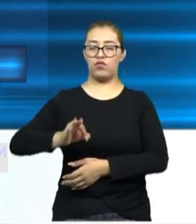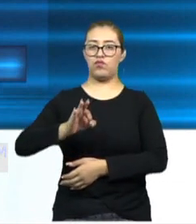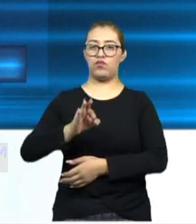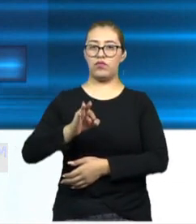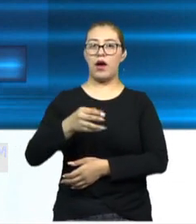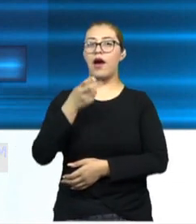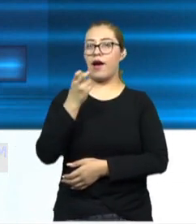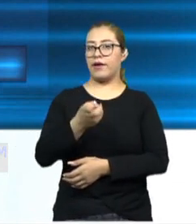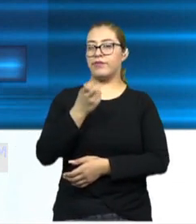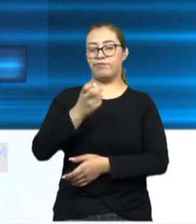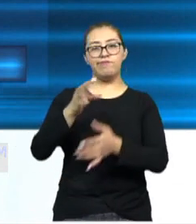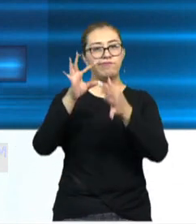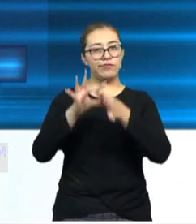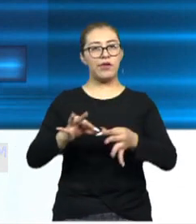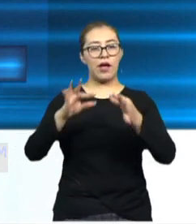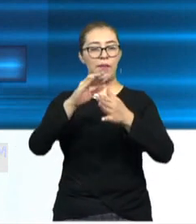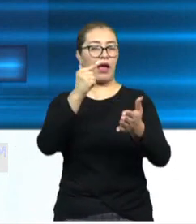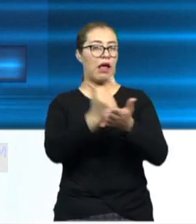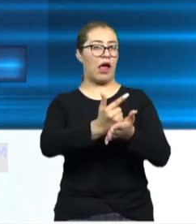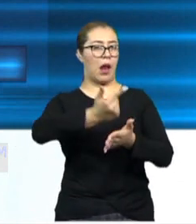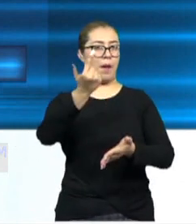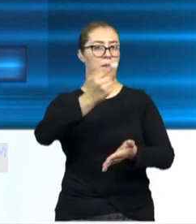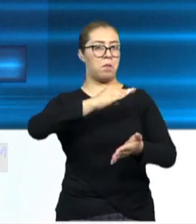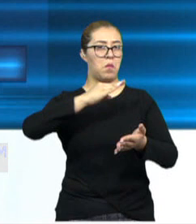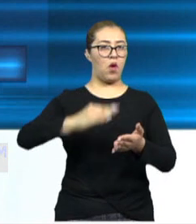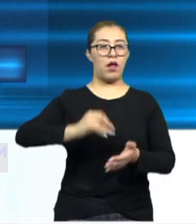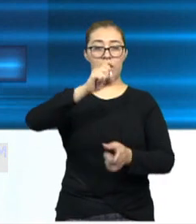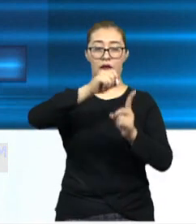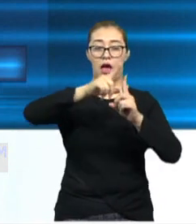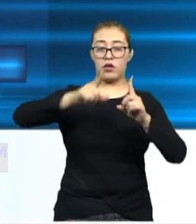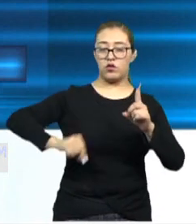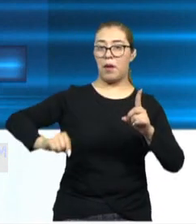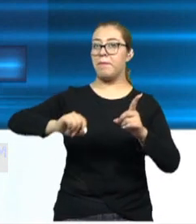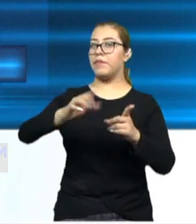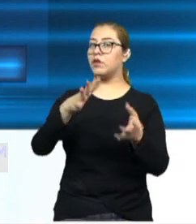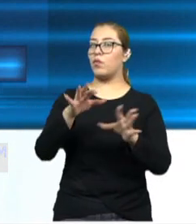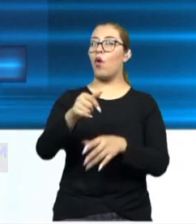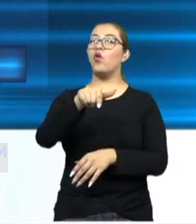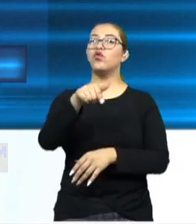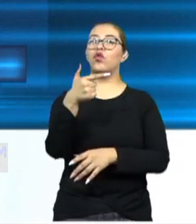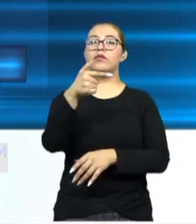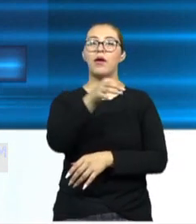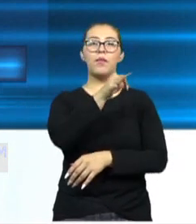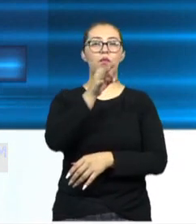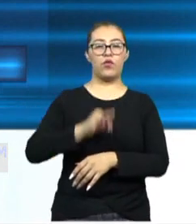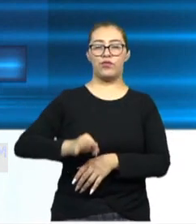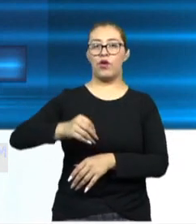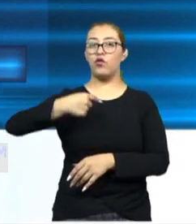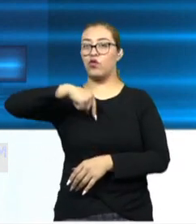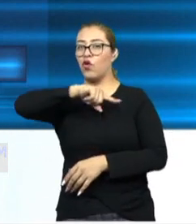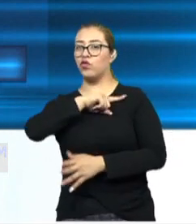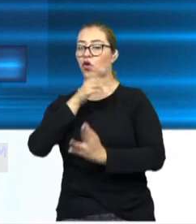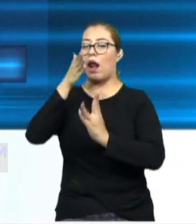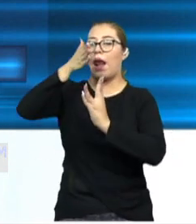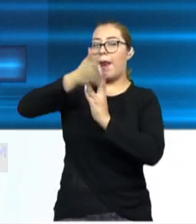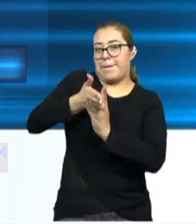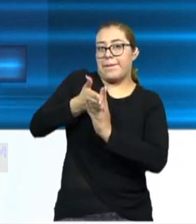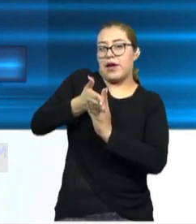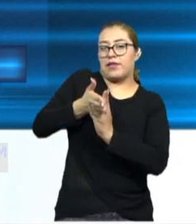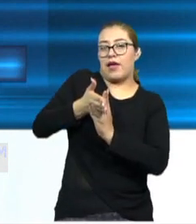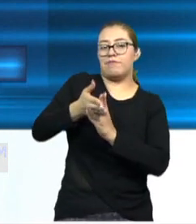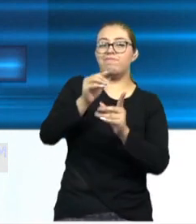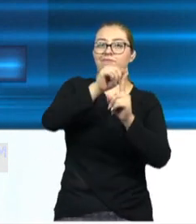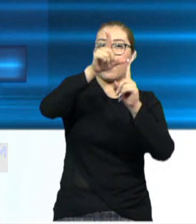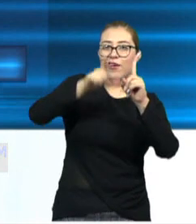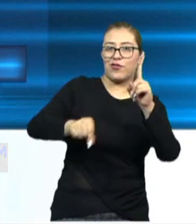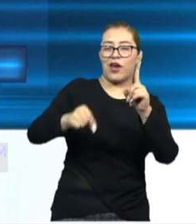hay que decirlo, la letalidad nacional anda alrededor del 12%, es decir, estamos prácticamente a la mitad. Y bueno,